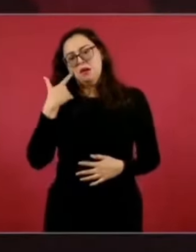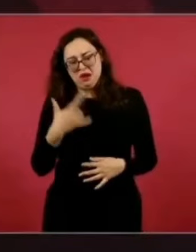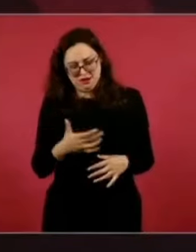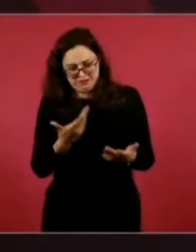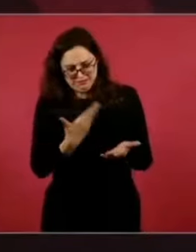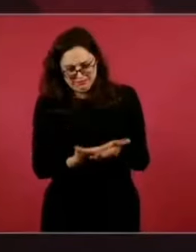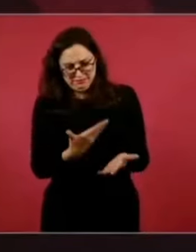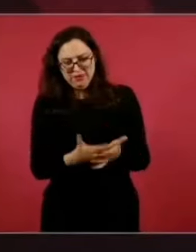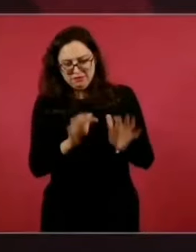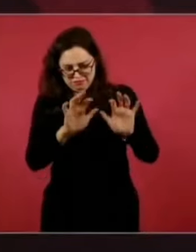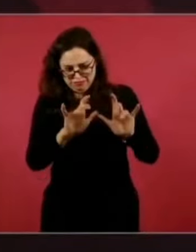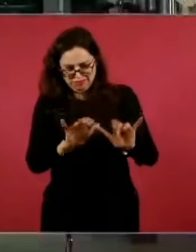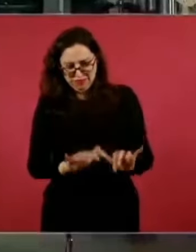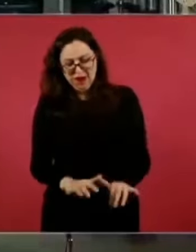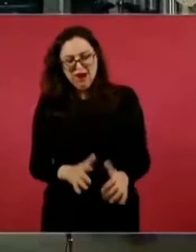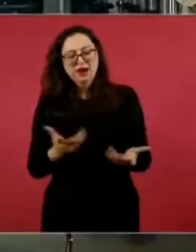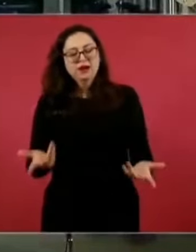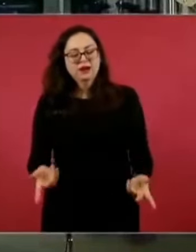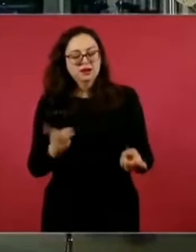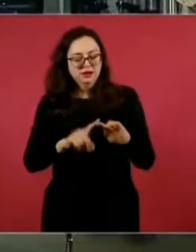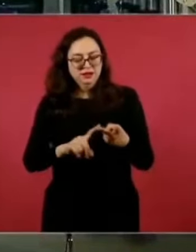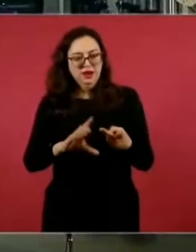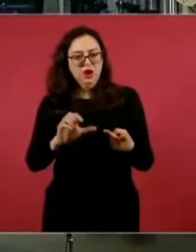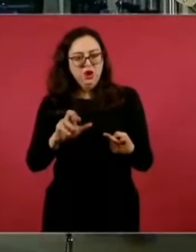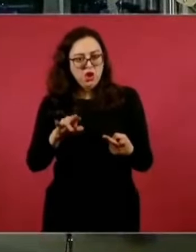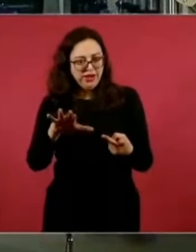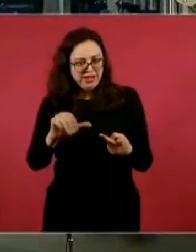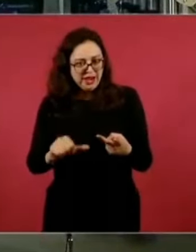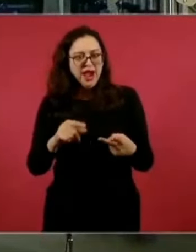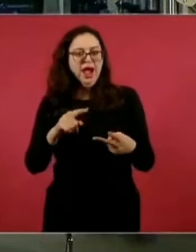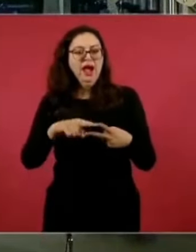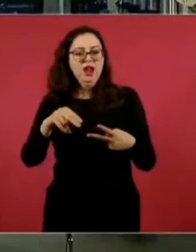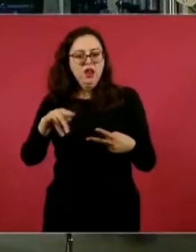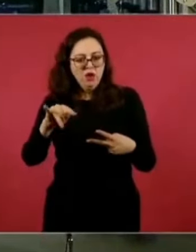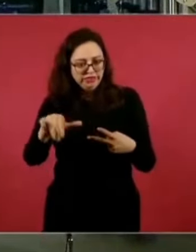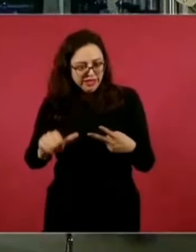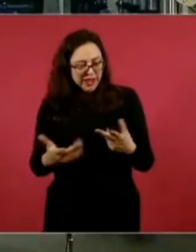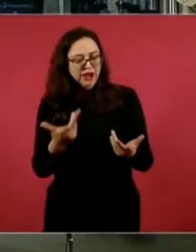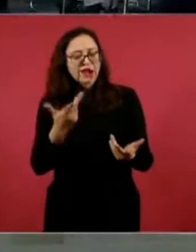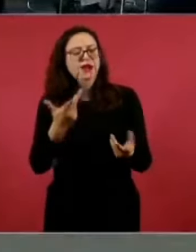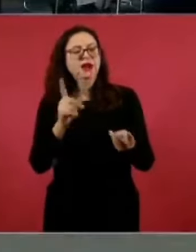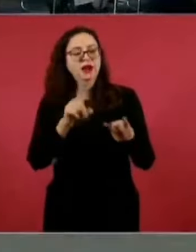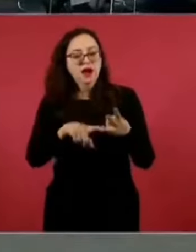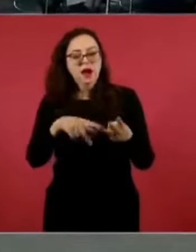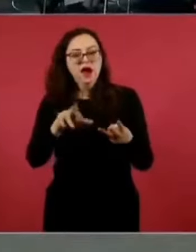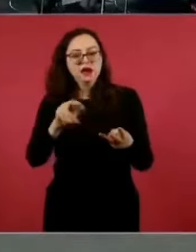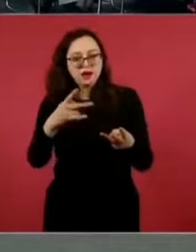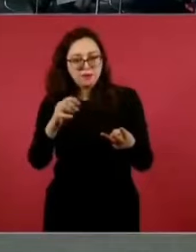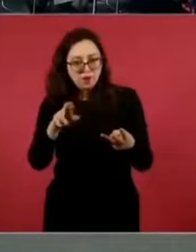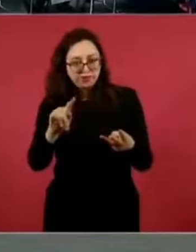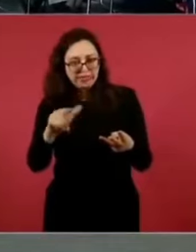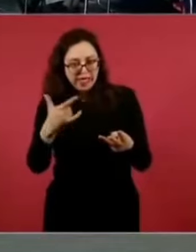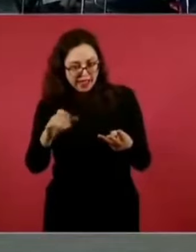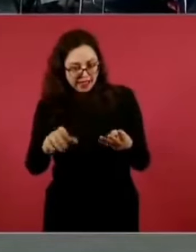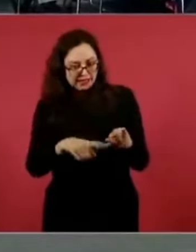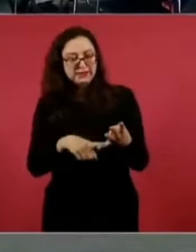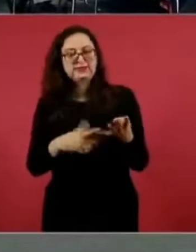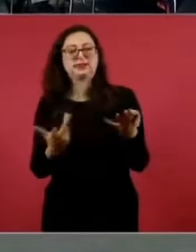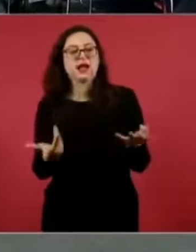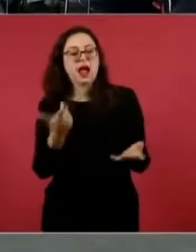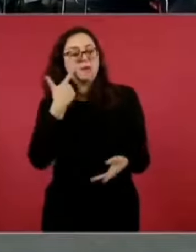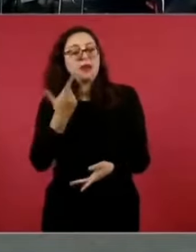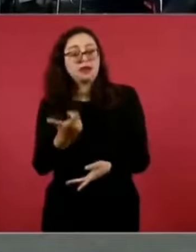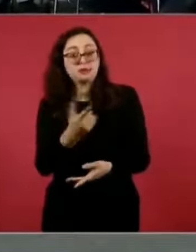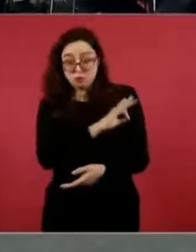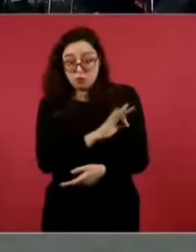una crónica, un reportaje, a